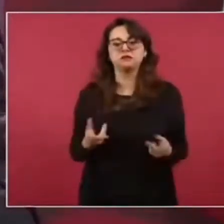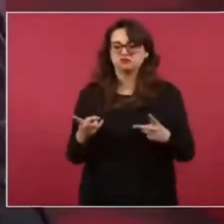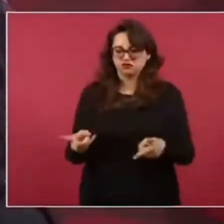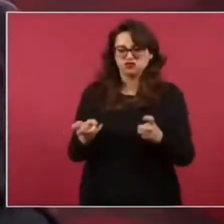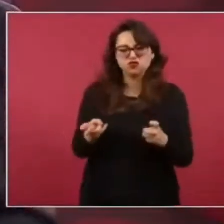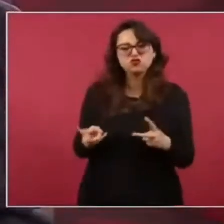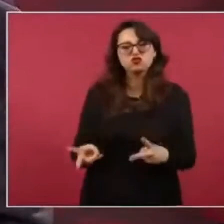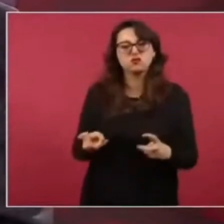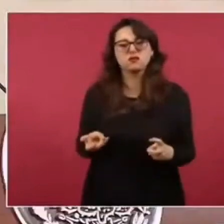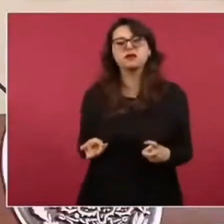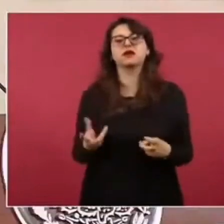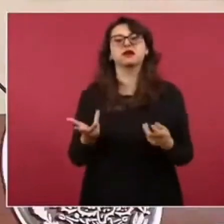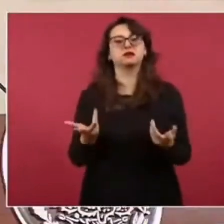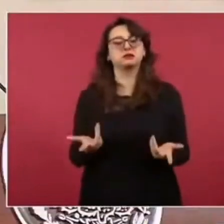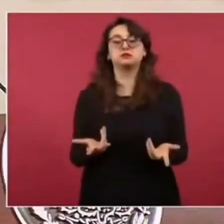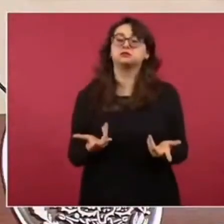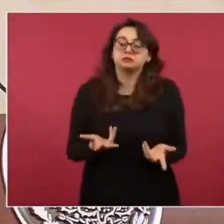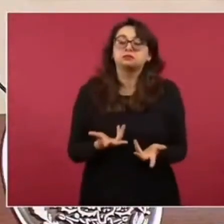¿a todo eso?